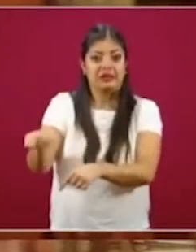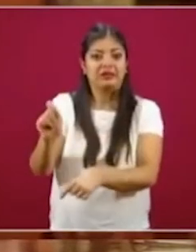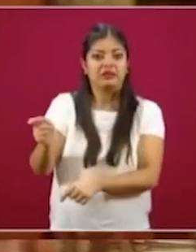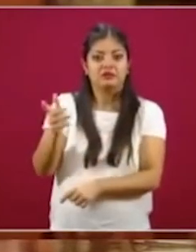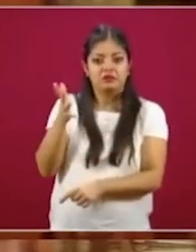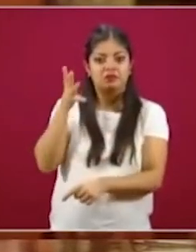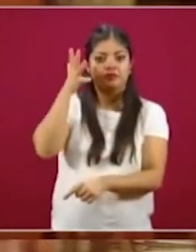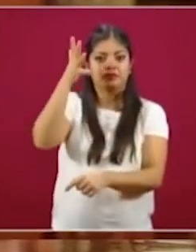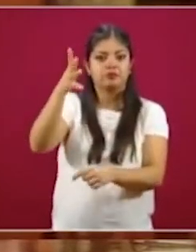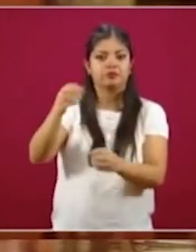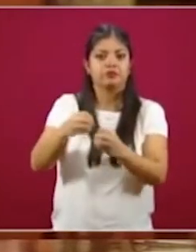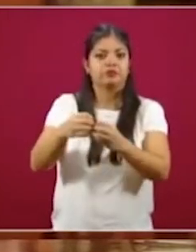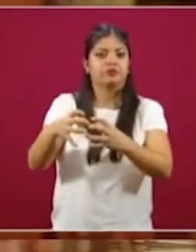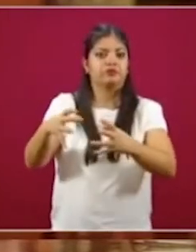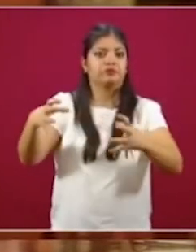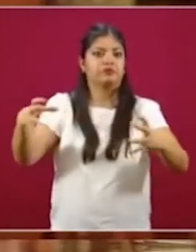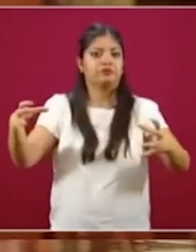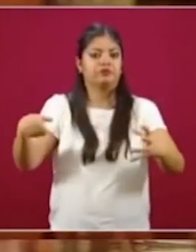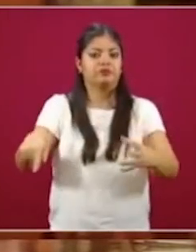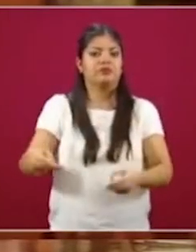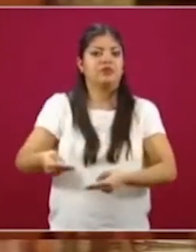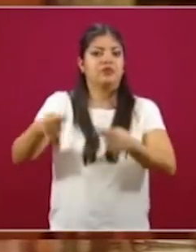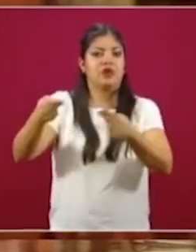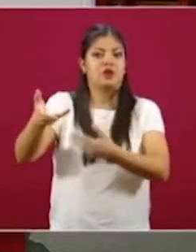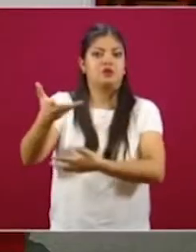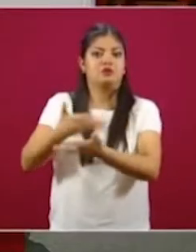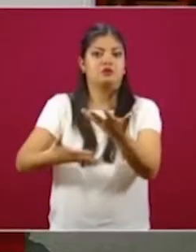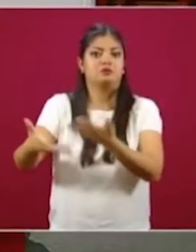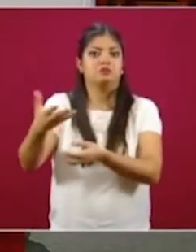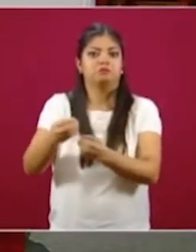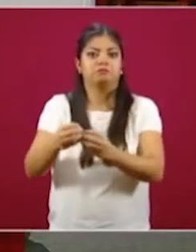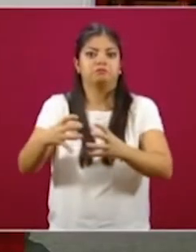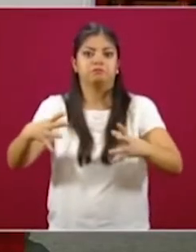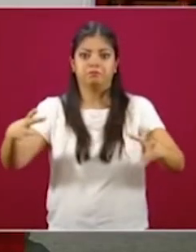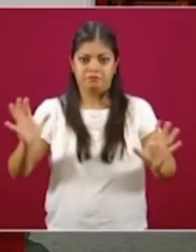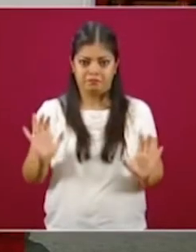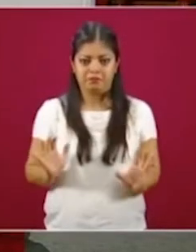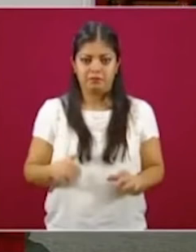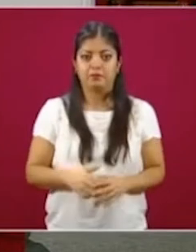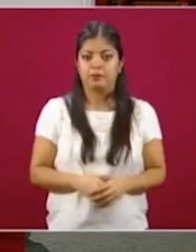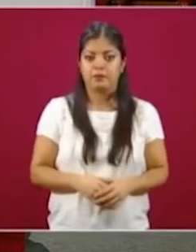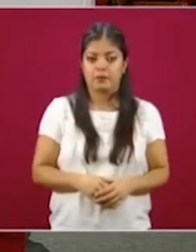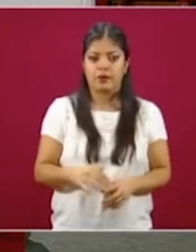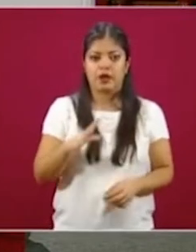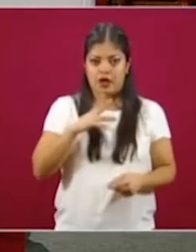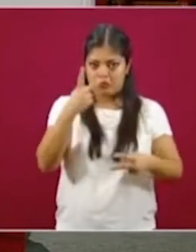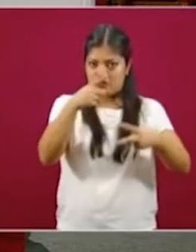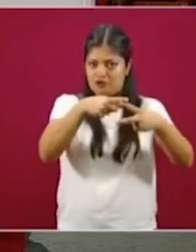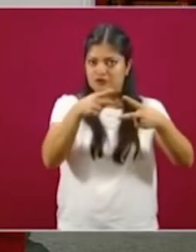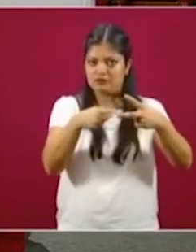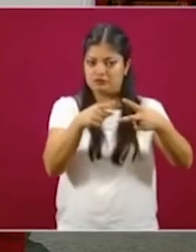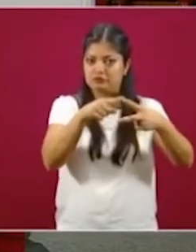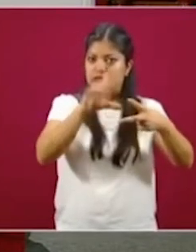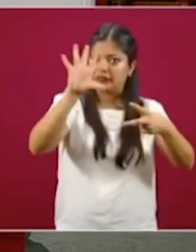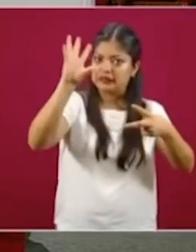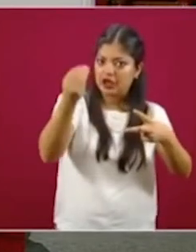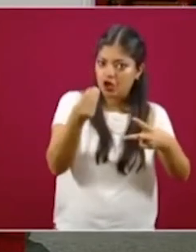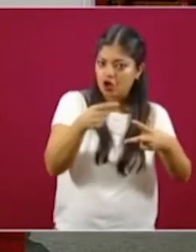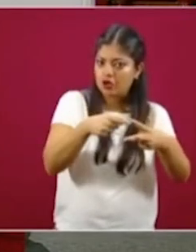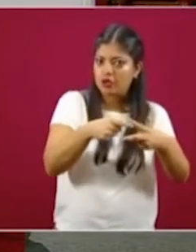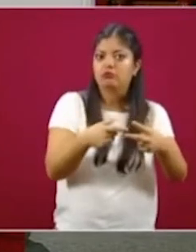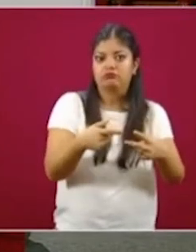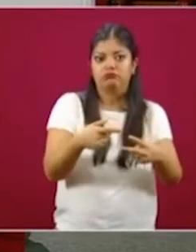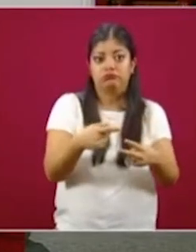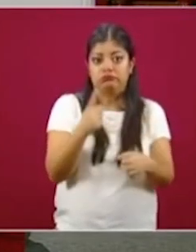en el mundo del comercio. Ahora, frente a estas dos realidades, donde la tecnología tiene una